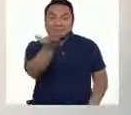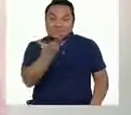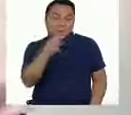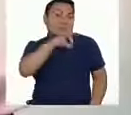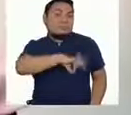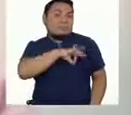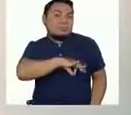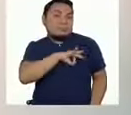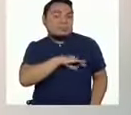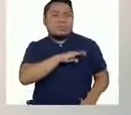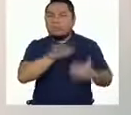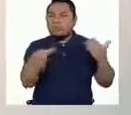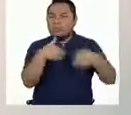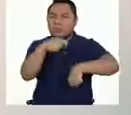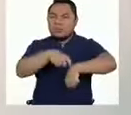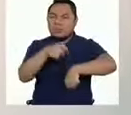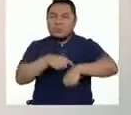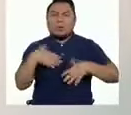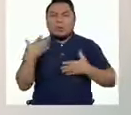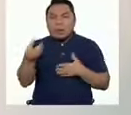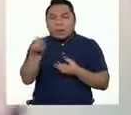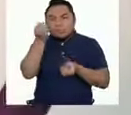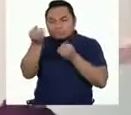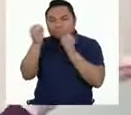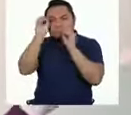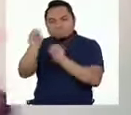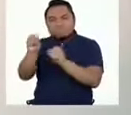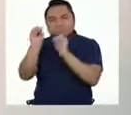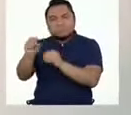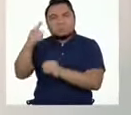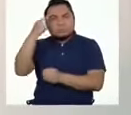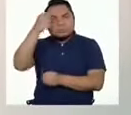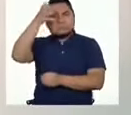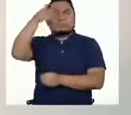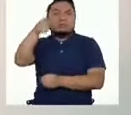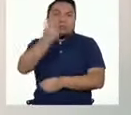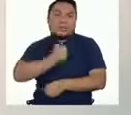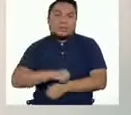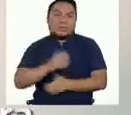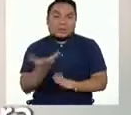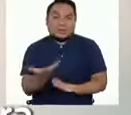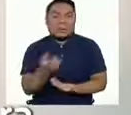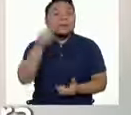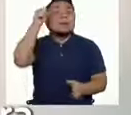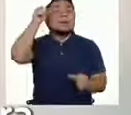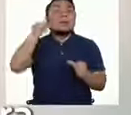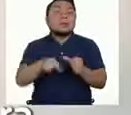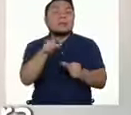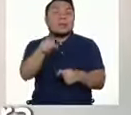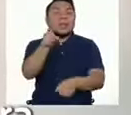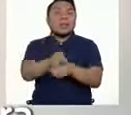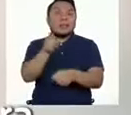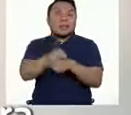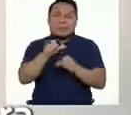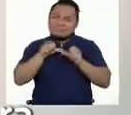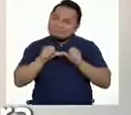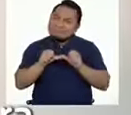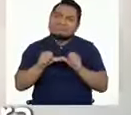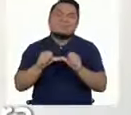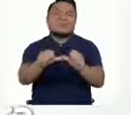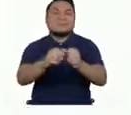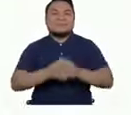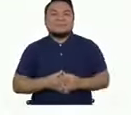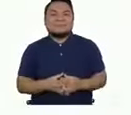aprovechar cada momento para potenciar el aprendizaje de sus hijos e hijas. Recuerden que la educación no para.